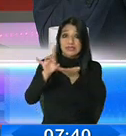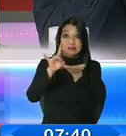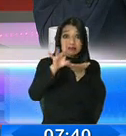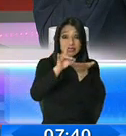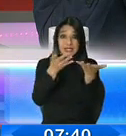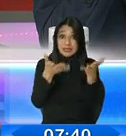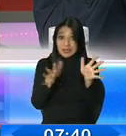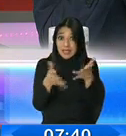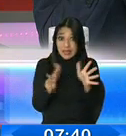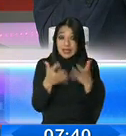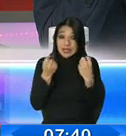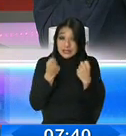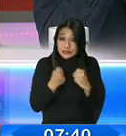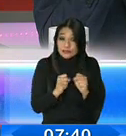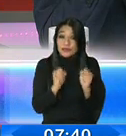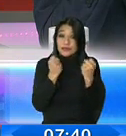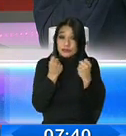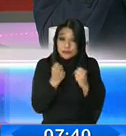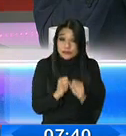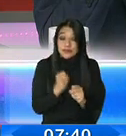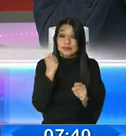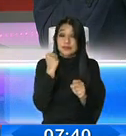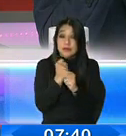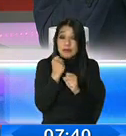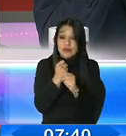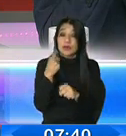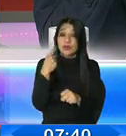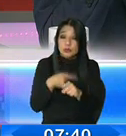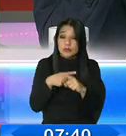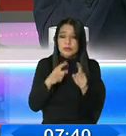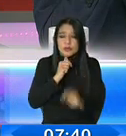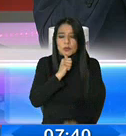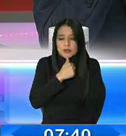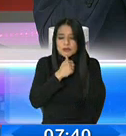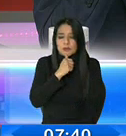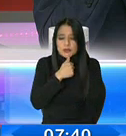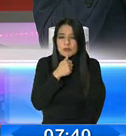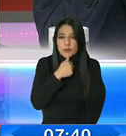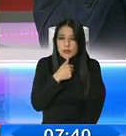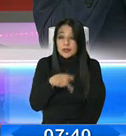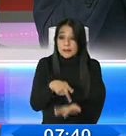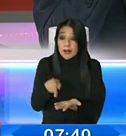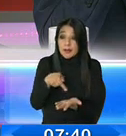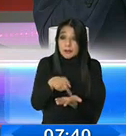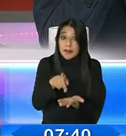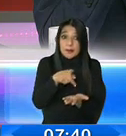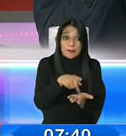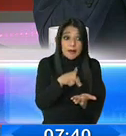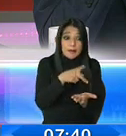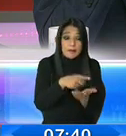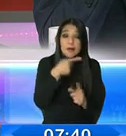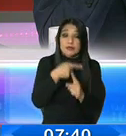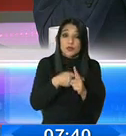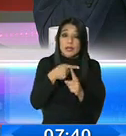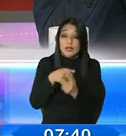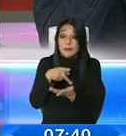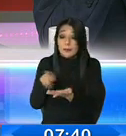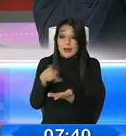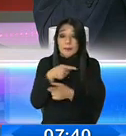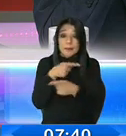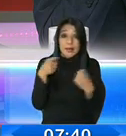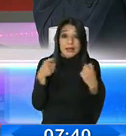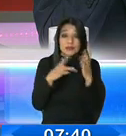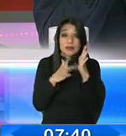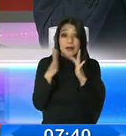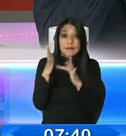esfuerzo adicional para, a pesar de la paralización, aguantar sus trabajadores, pagar esas quincenas, esas fines de mes, de marzo, de